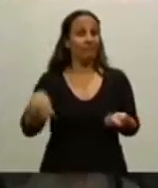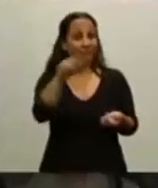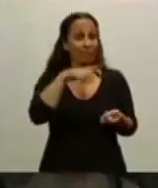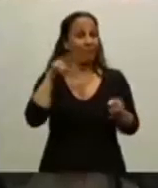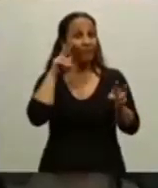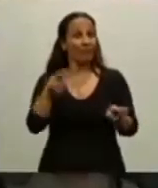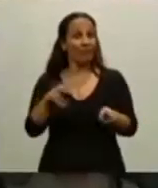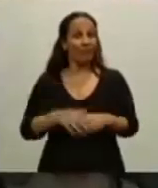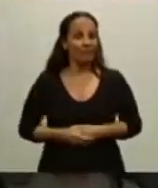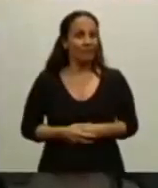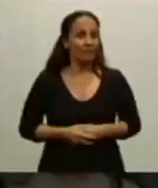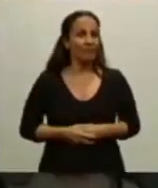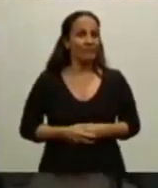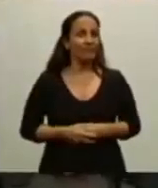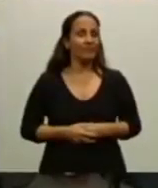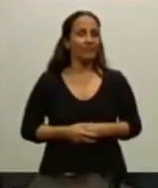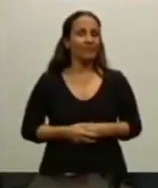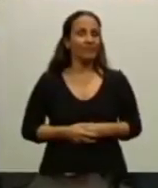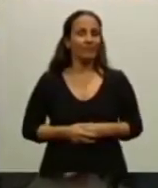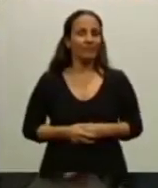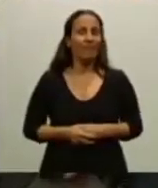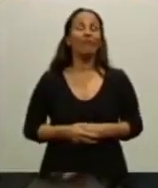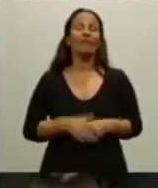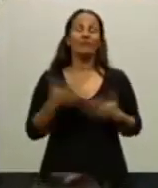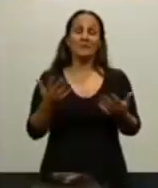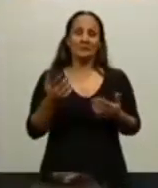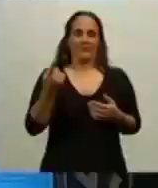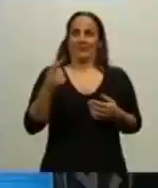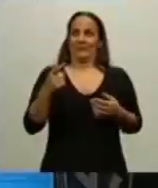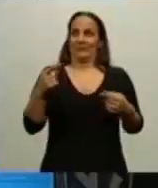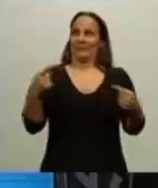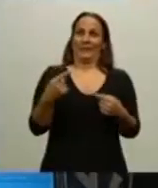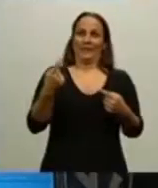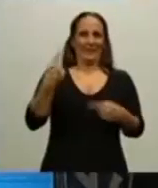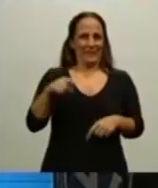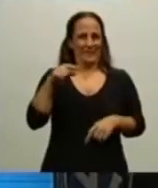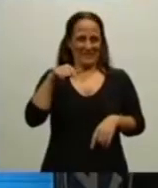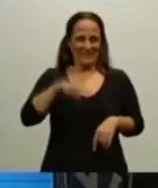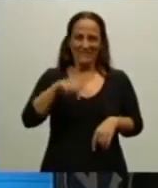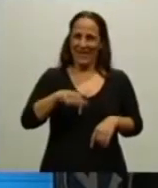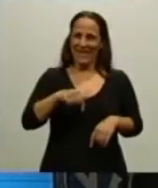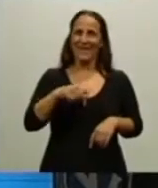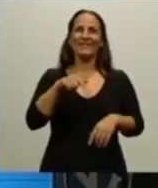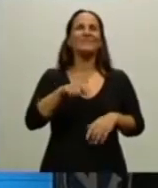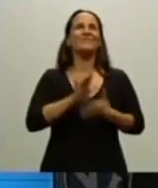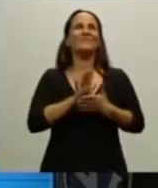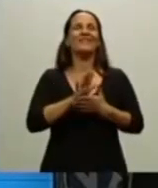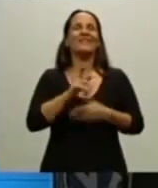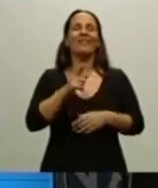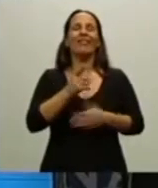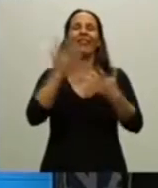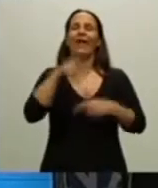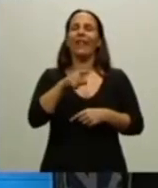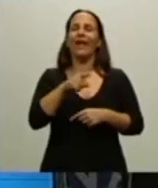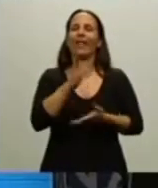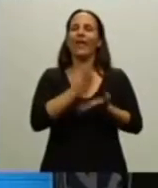Fíjense en el día, qué paradoja, en el día de la reafirmación de nuestros derechos soberanos